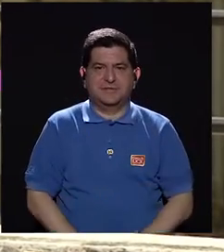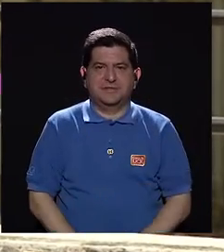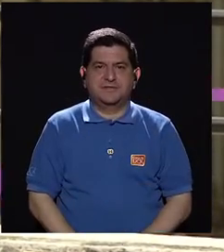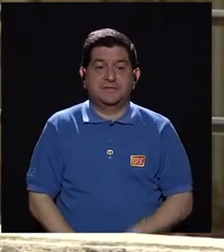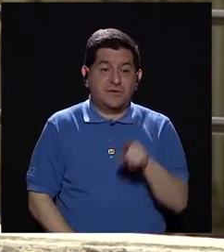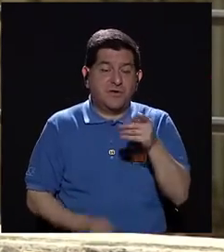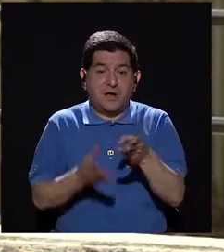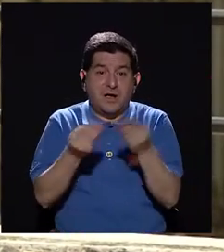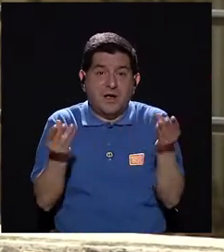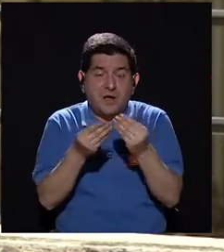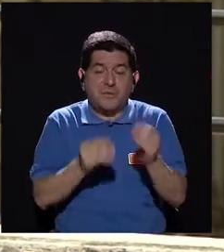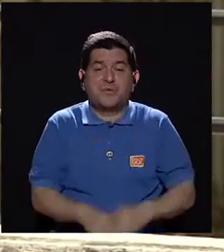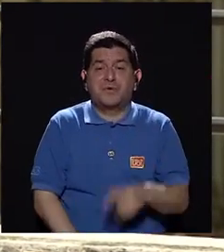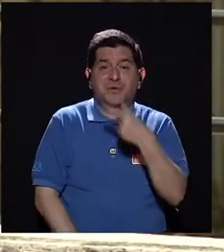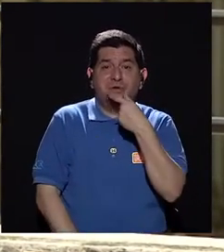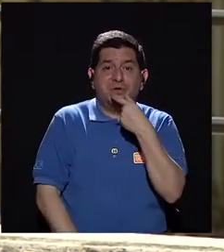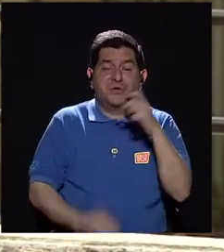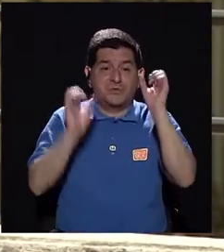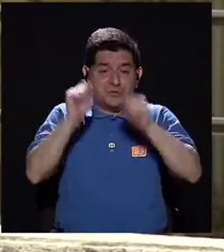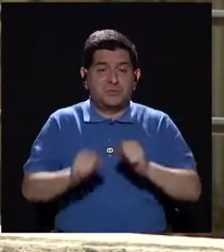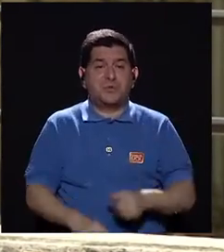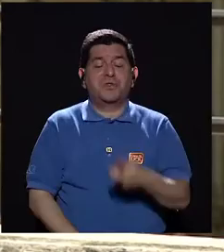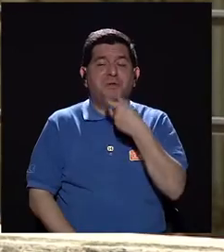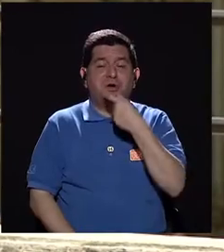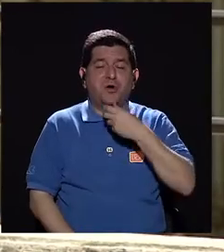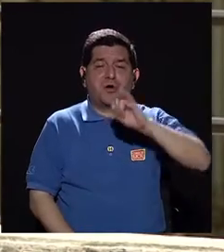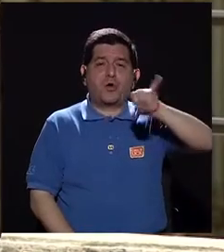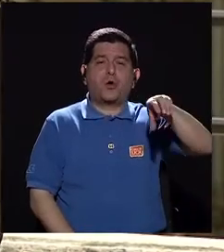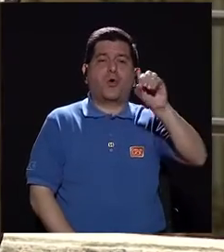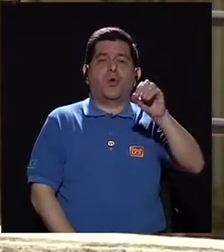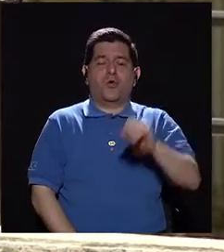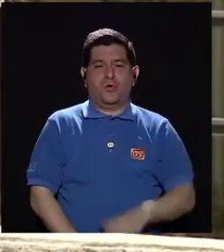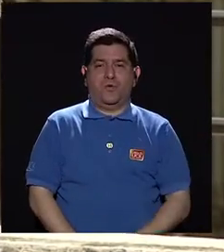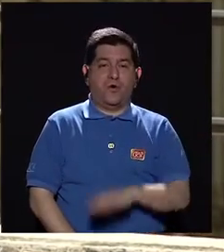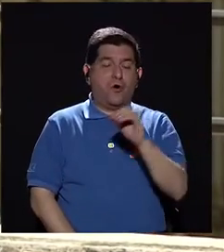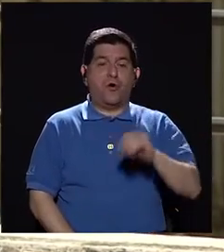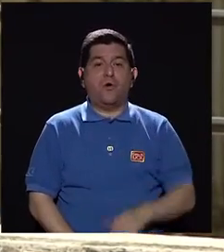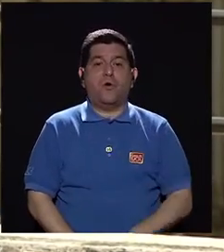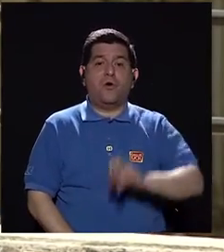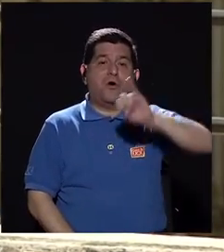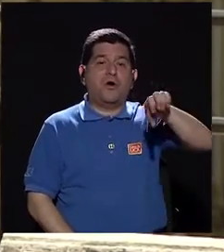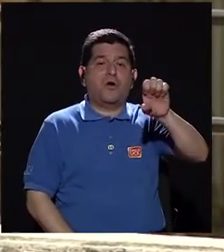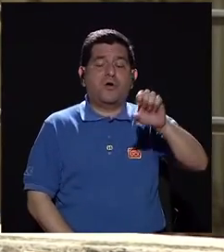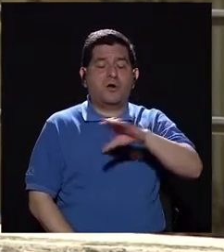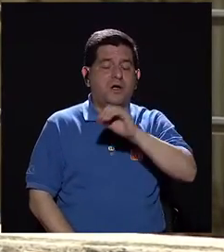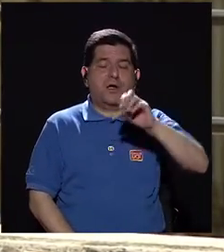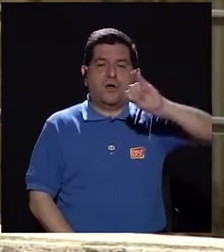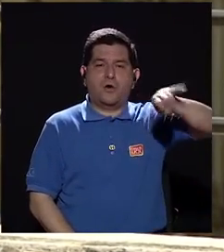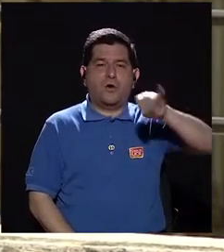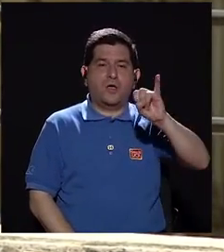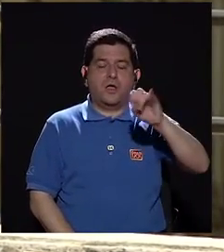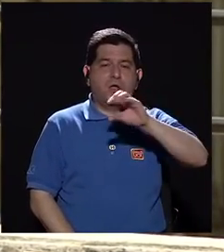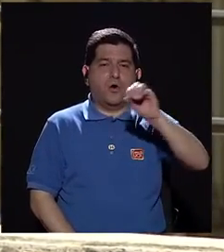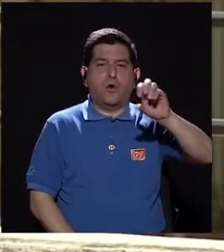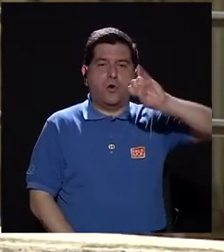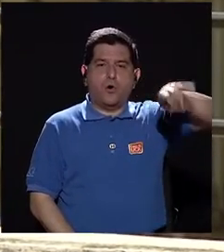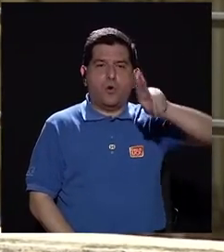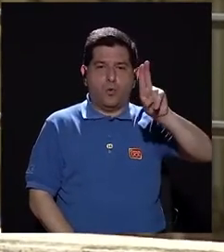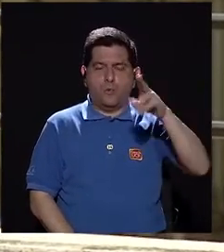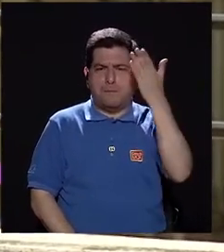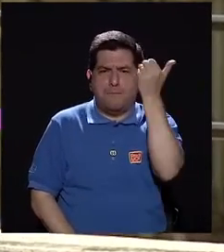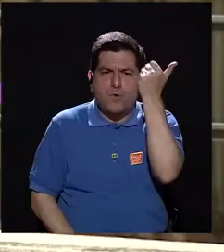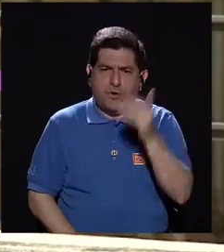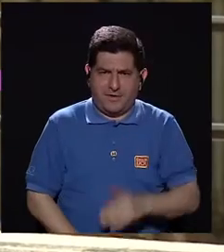que nos produzca risa, nos podríamos reír con jo, o con je, con ji, con jo, con ju. ¿Por qué?